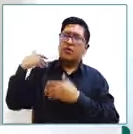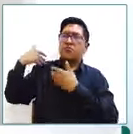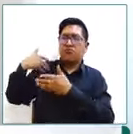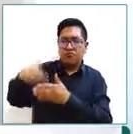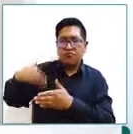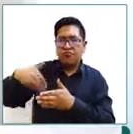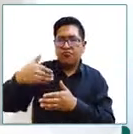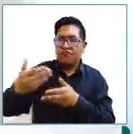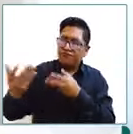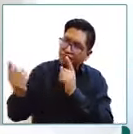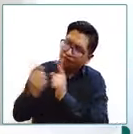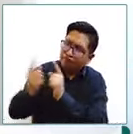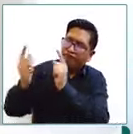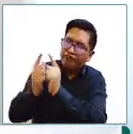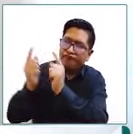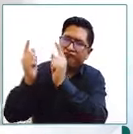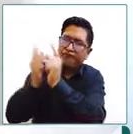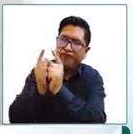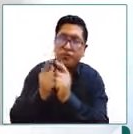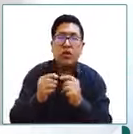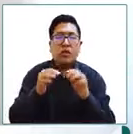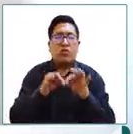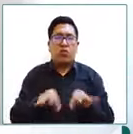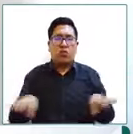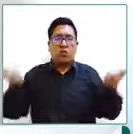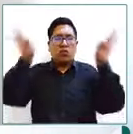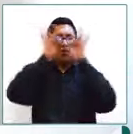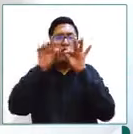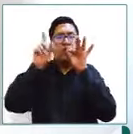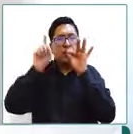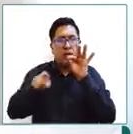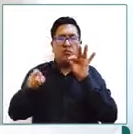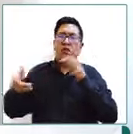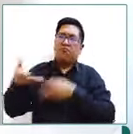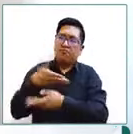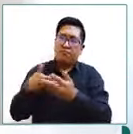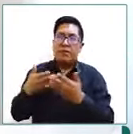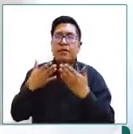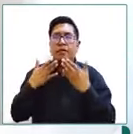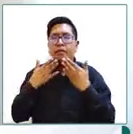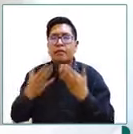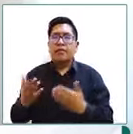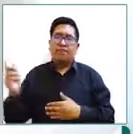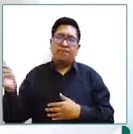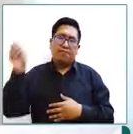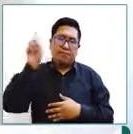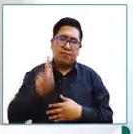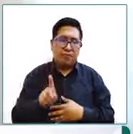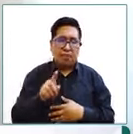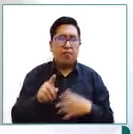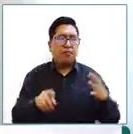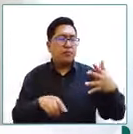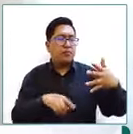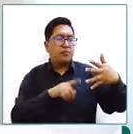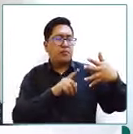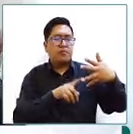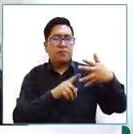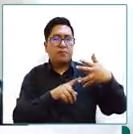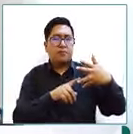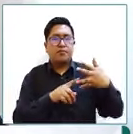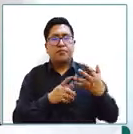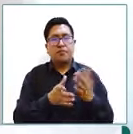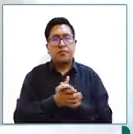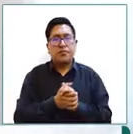siempre es bueno compartir Luis gracias por estar presente también bueno